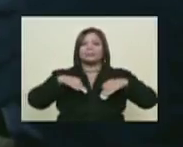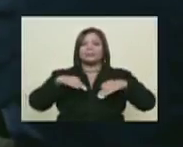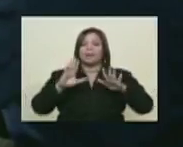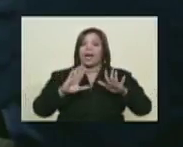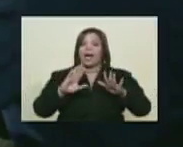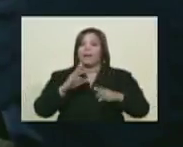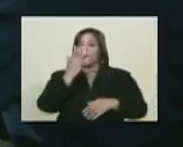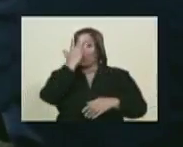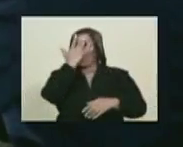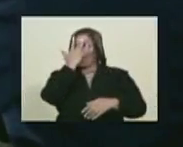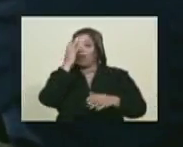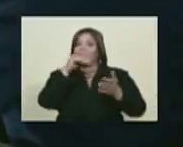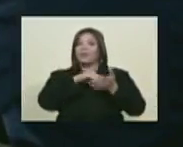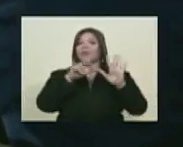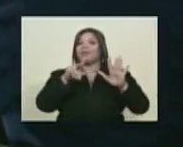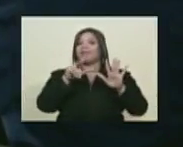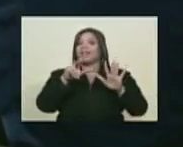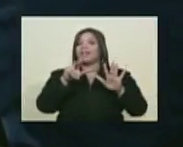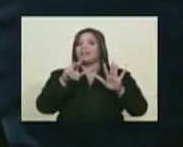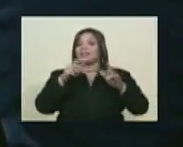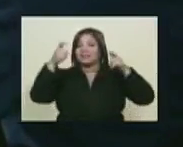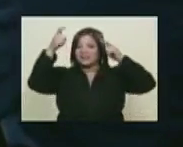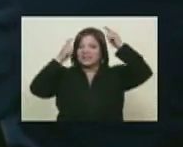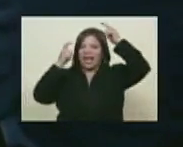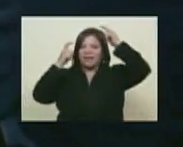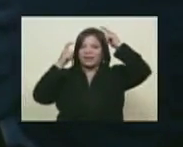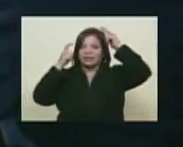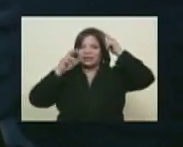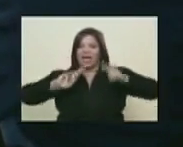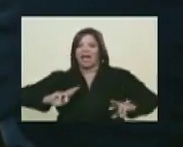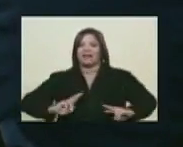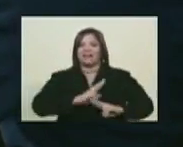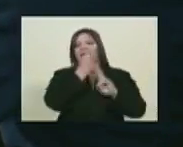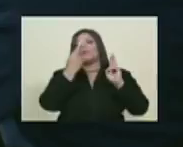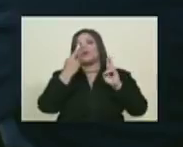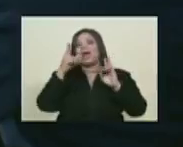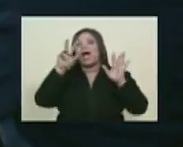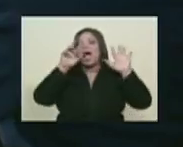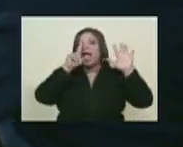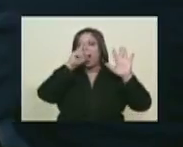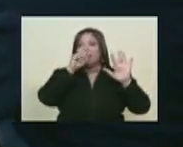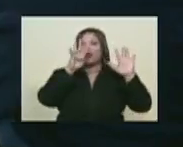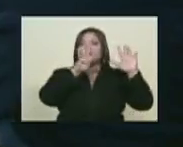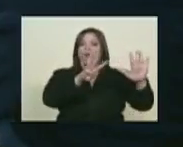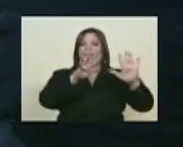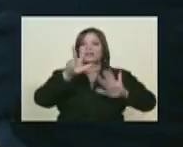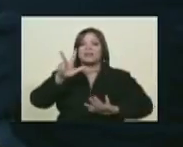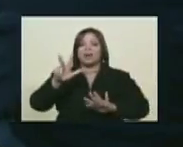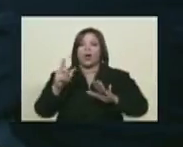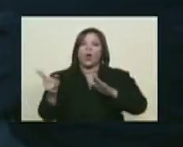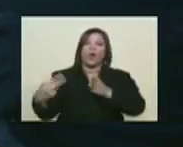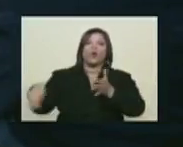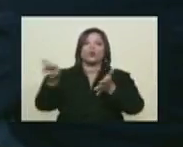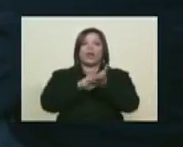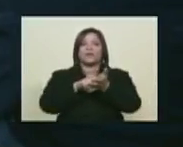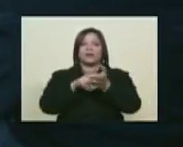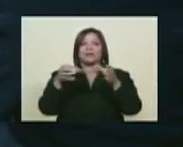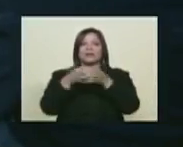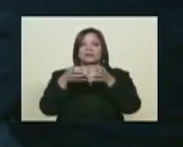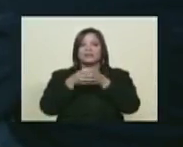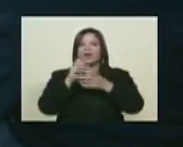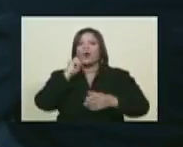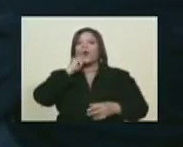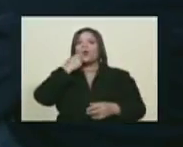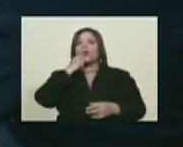comandante Chávez y el MBR 200. Yendo un poquito más allá, el año 93 se constituye nuevamente el Partido Comunista ahora de Rusia,